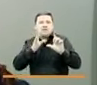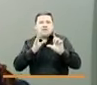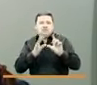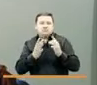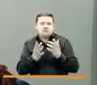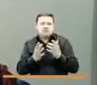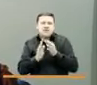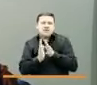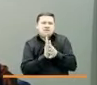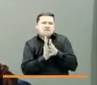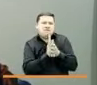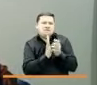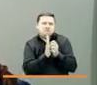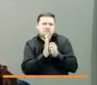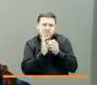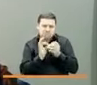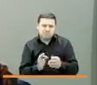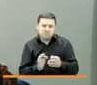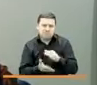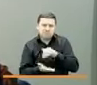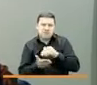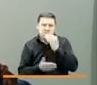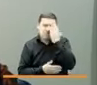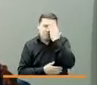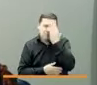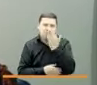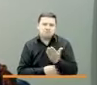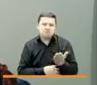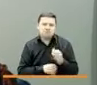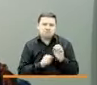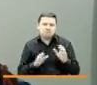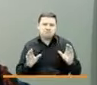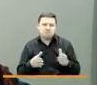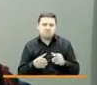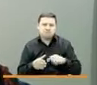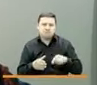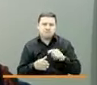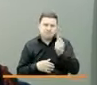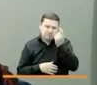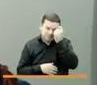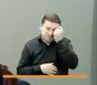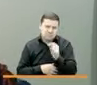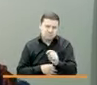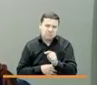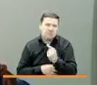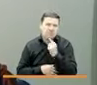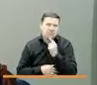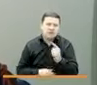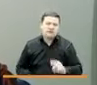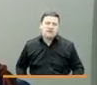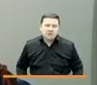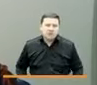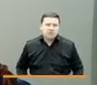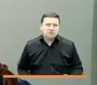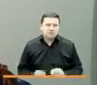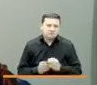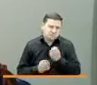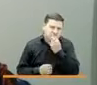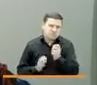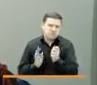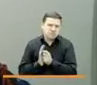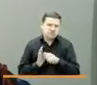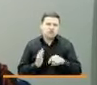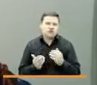información al centro de memoria y poder tener, como les digo, este material que nos